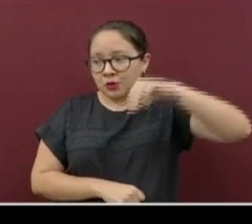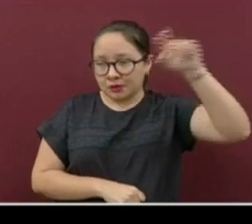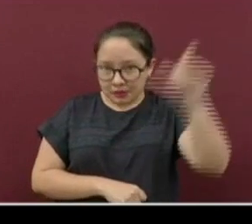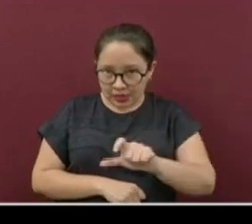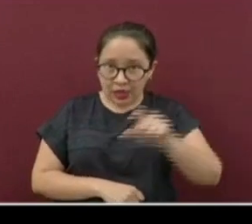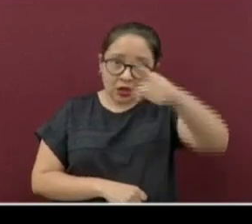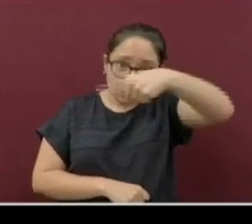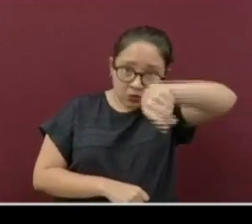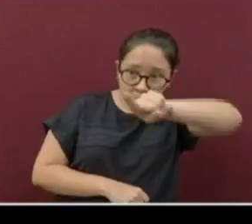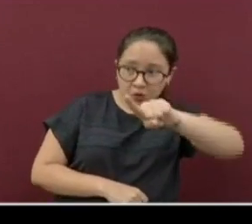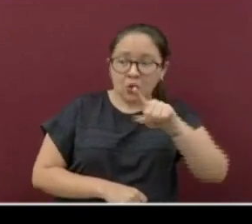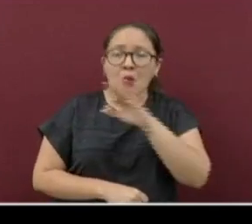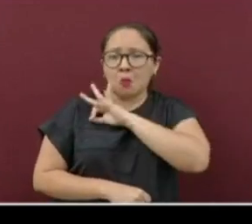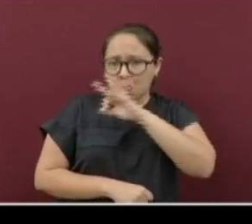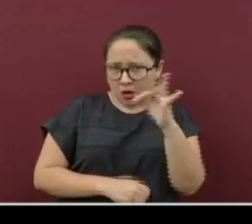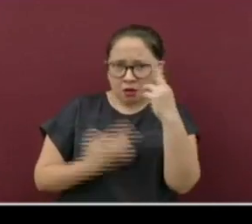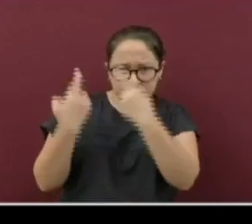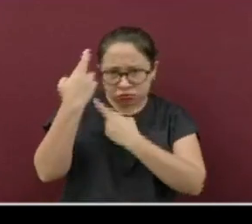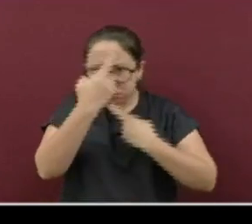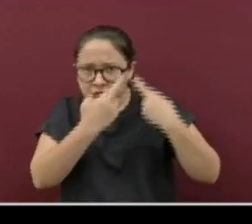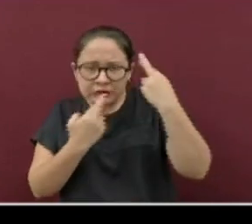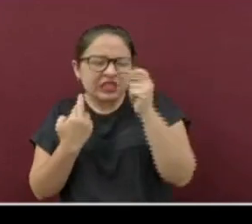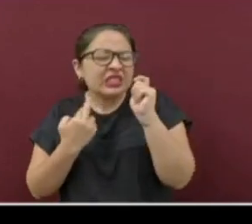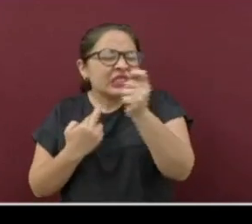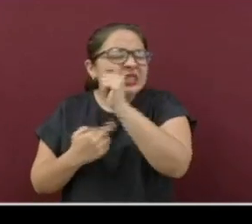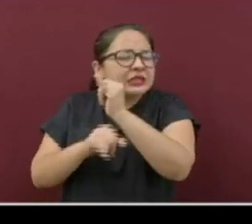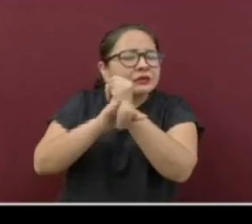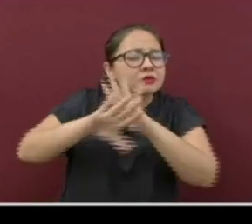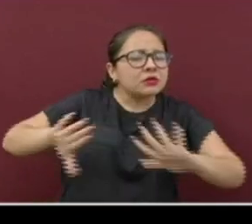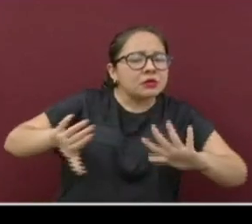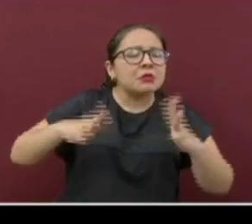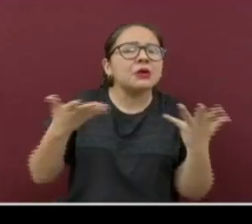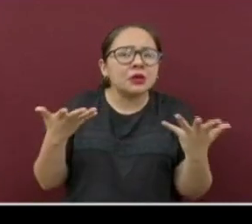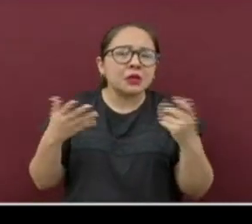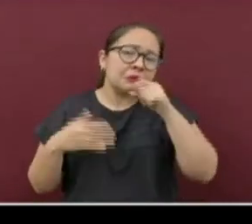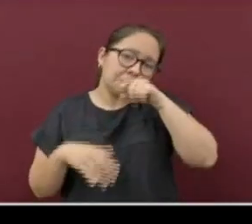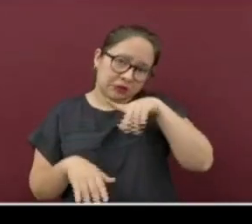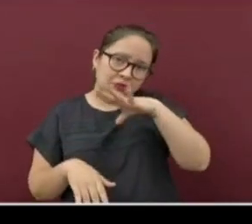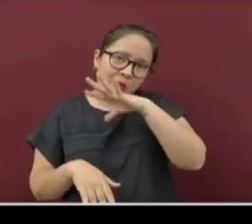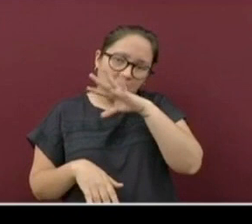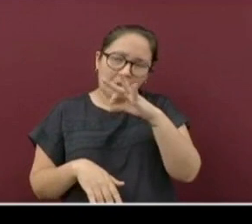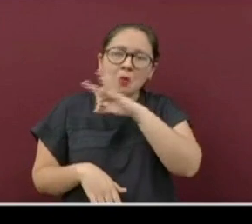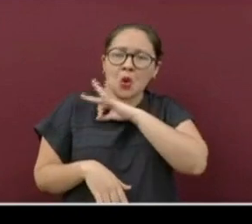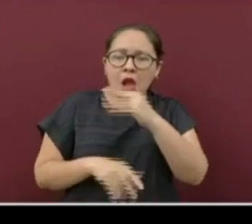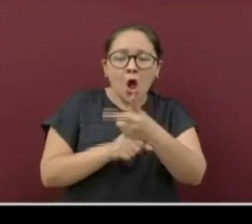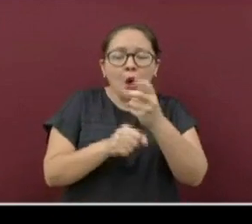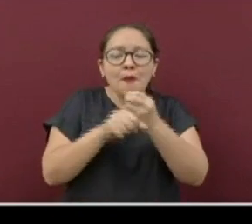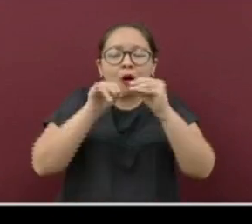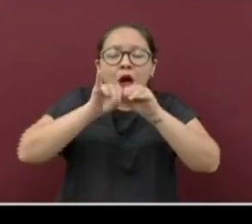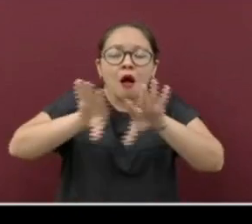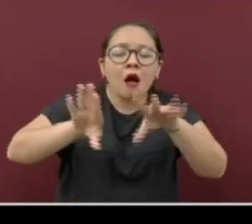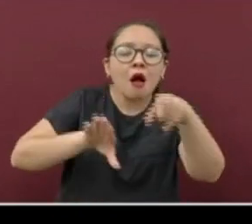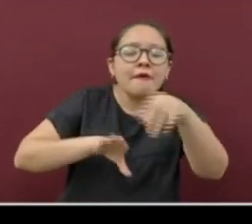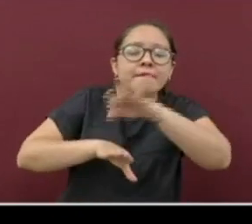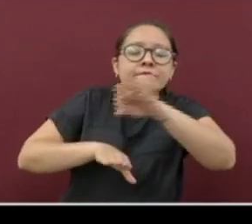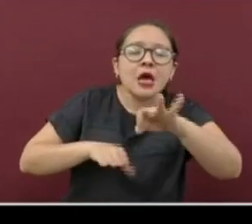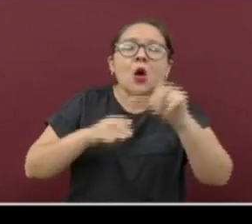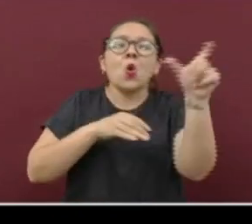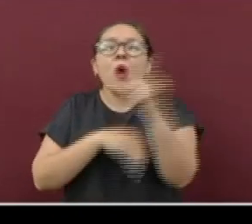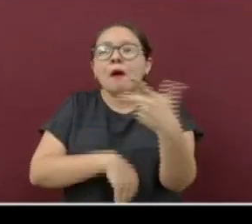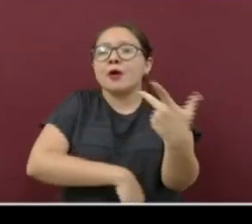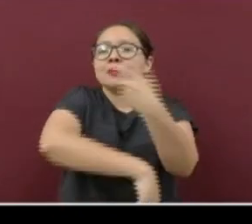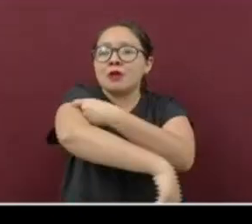consultar la actualización epidemiológica del estado, pero además ver las convocatorias de